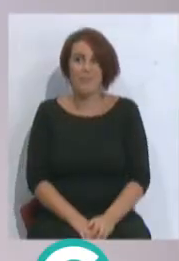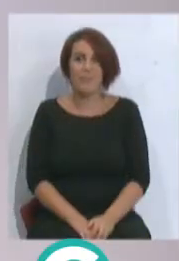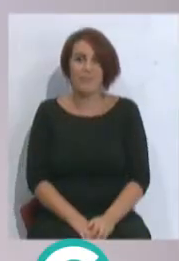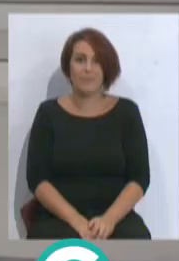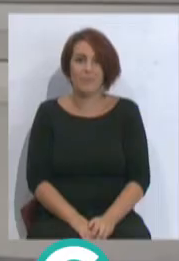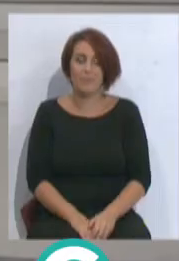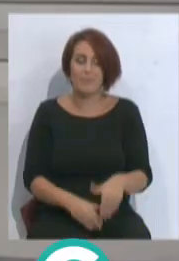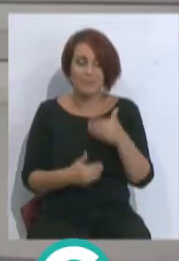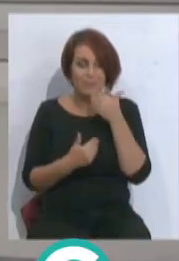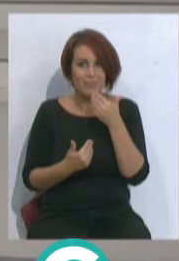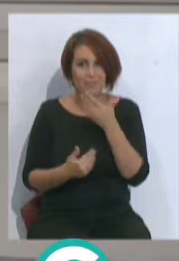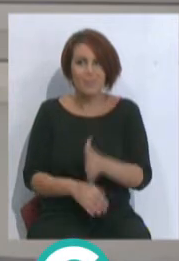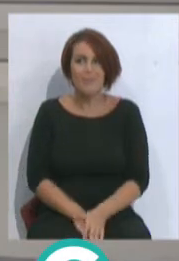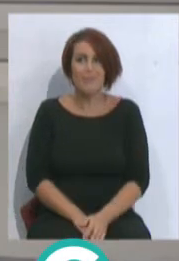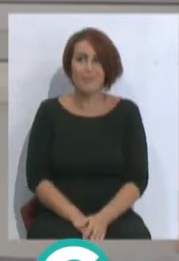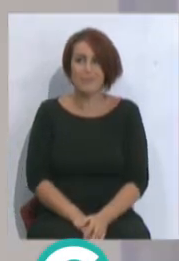Muchas gracias.